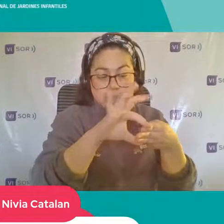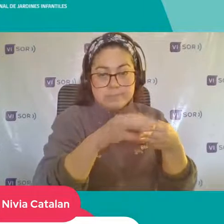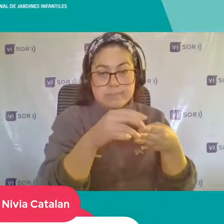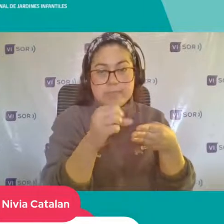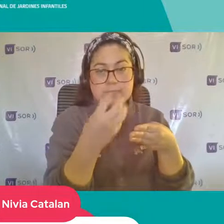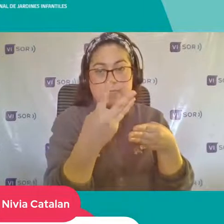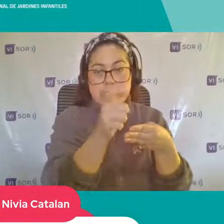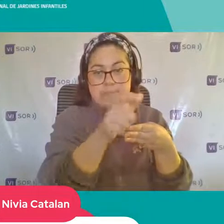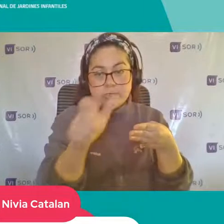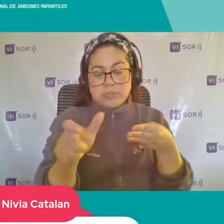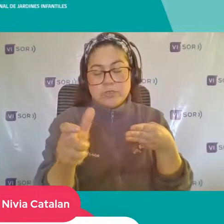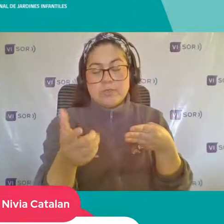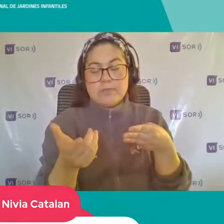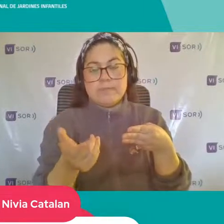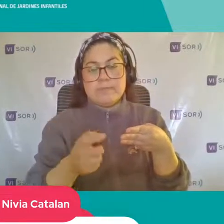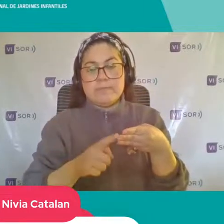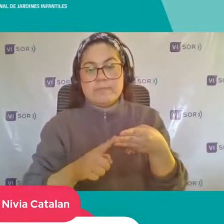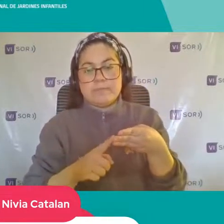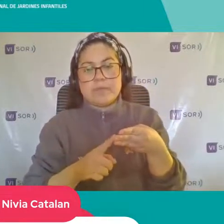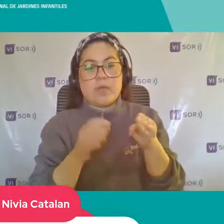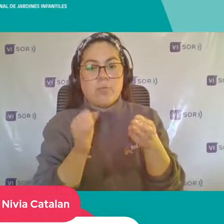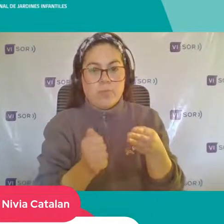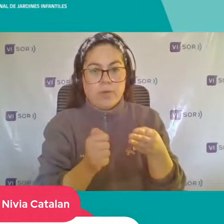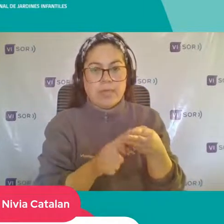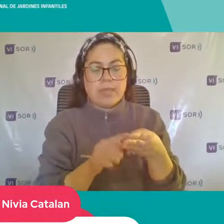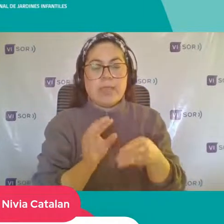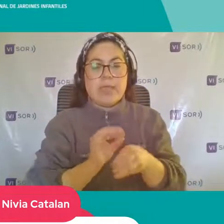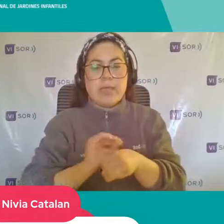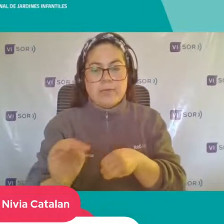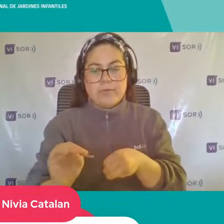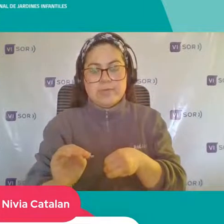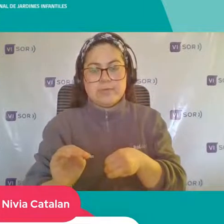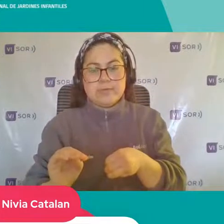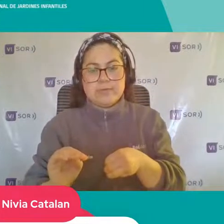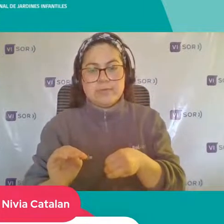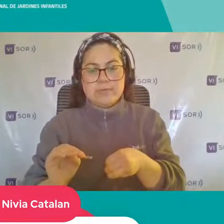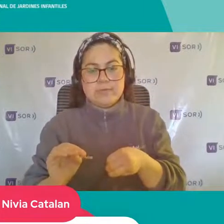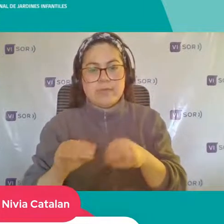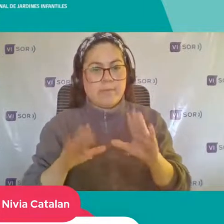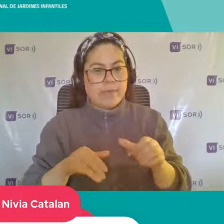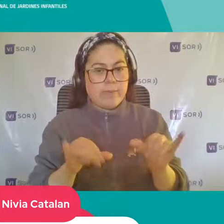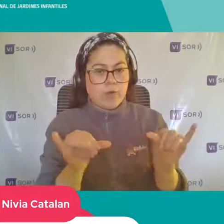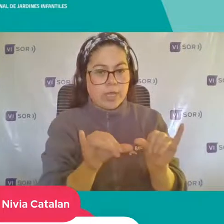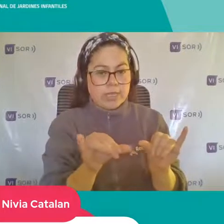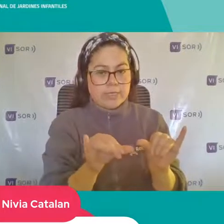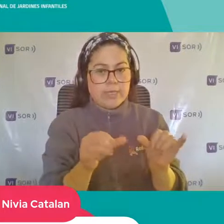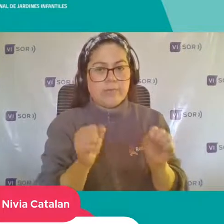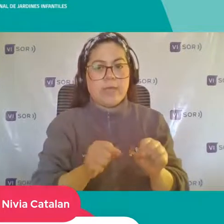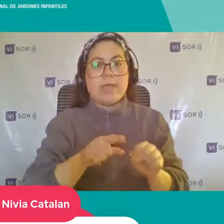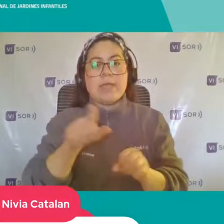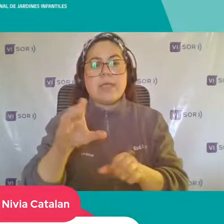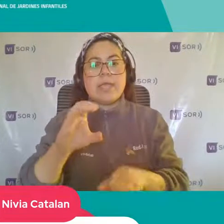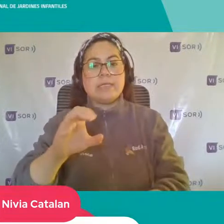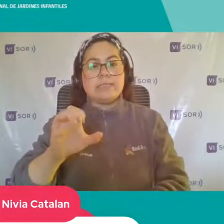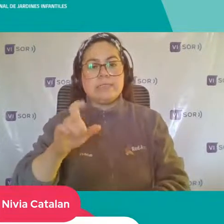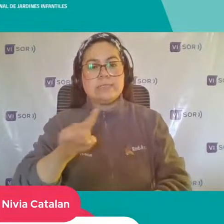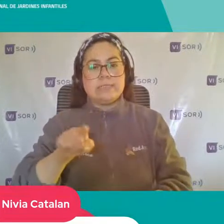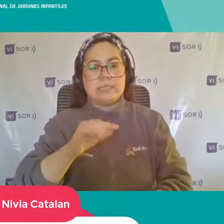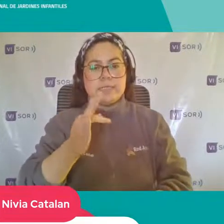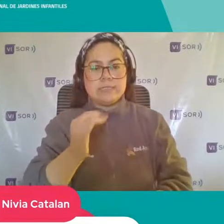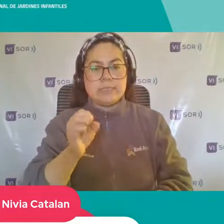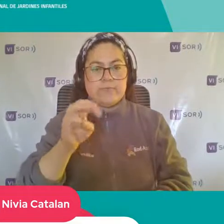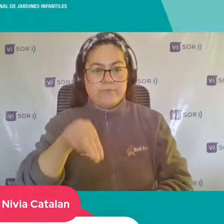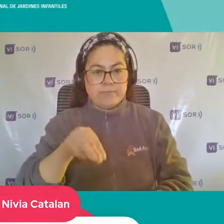El educador diferencial La fonodióloga Pueden derivar O desde el mismo jardín Se puede derivar A CESFAM Y en CESFAM